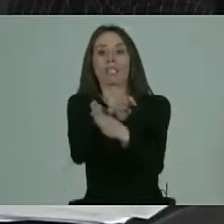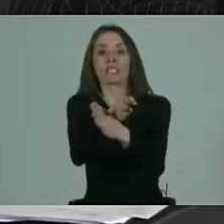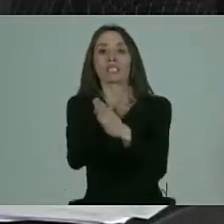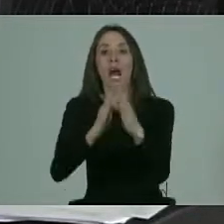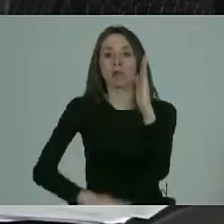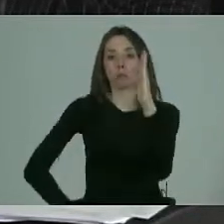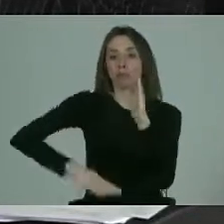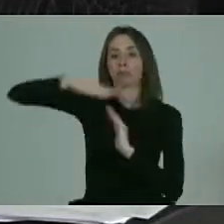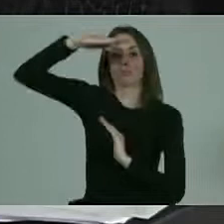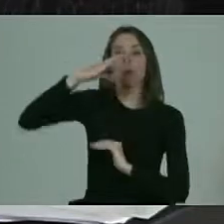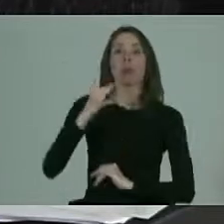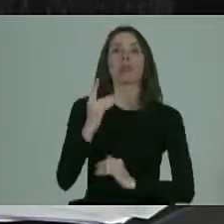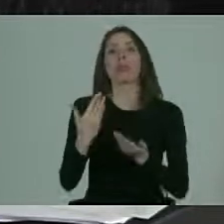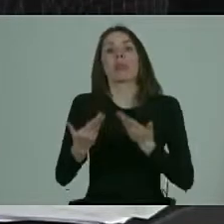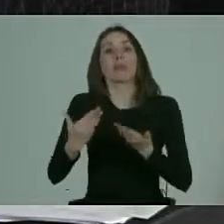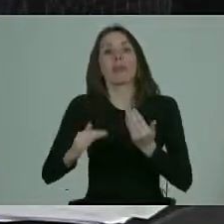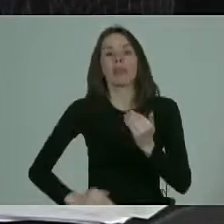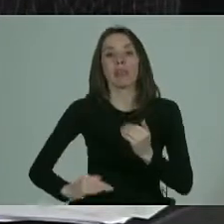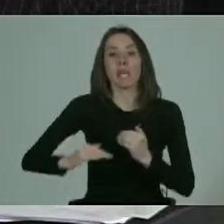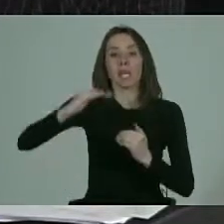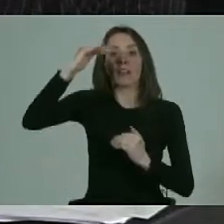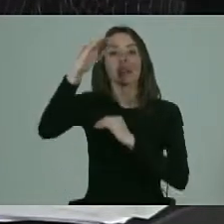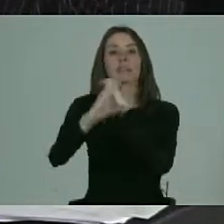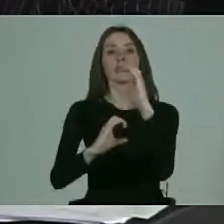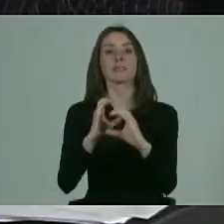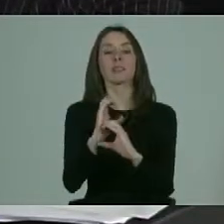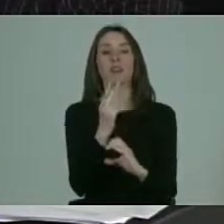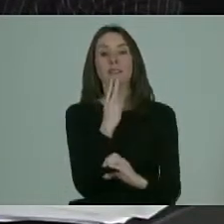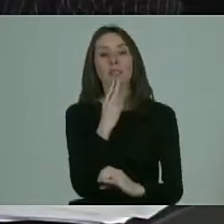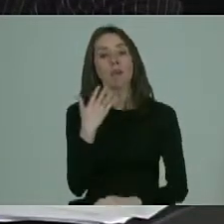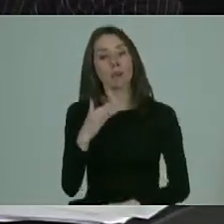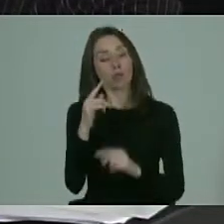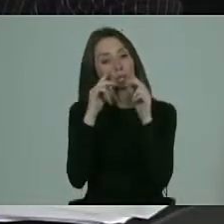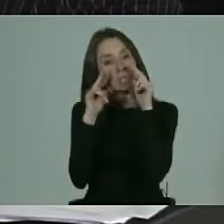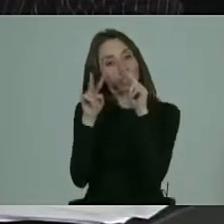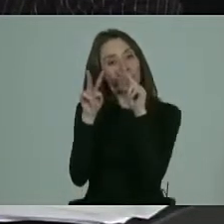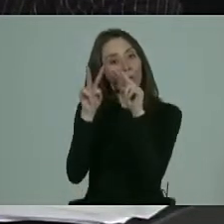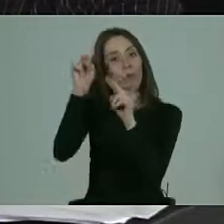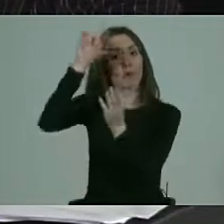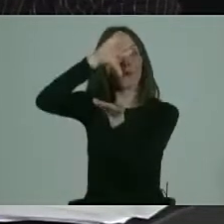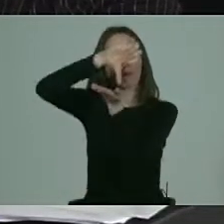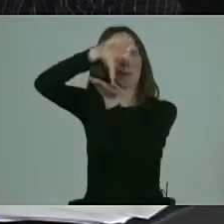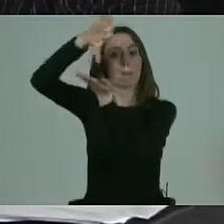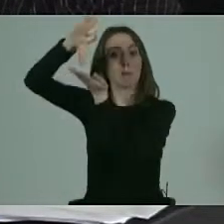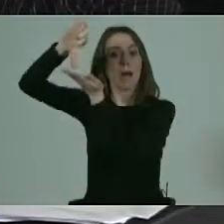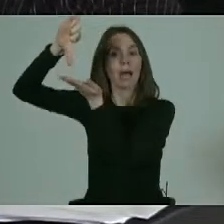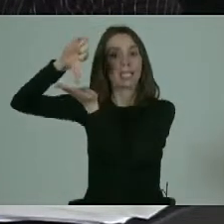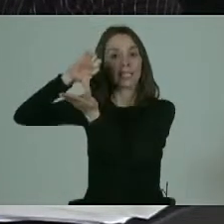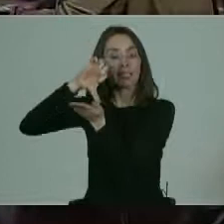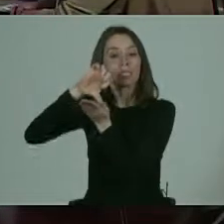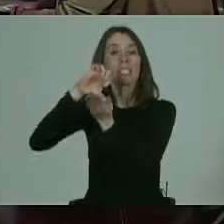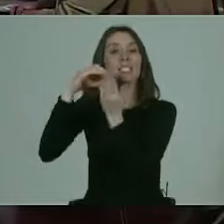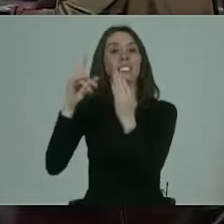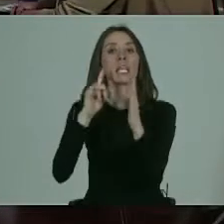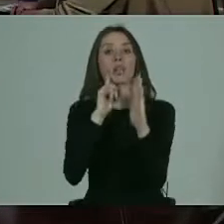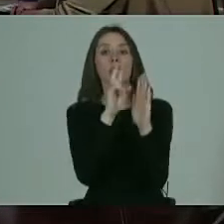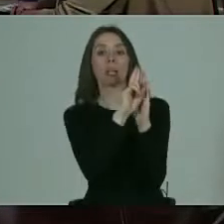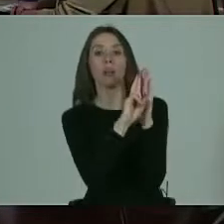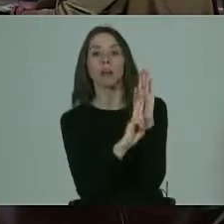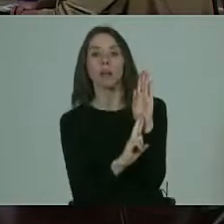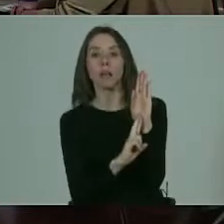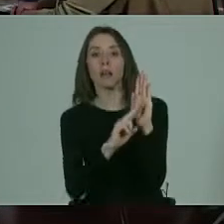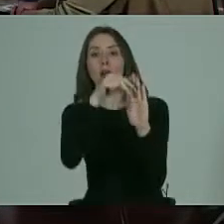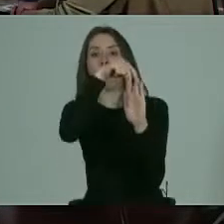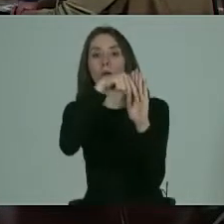al ciclo vital. Por lo tanto, creo que es muy importante prestar ojo a los países que tienen esto de cierta forma regulado,